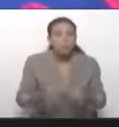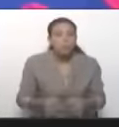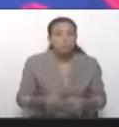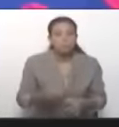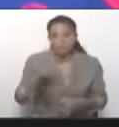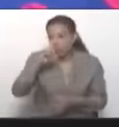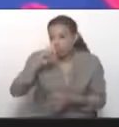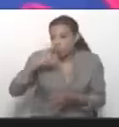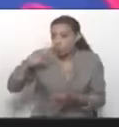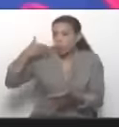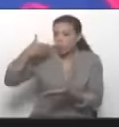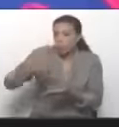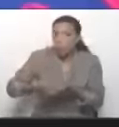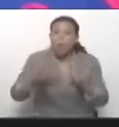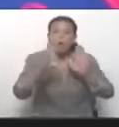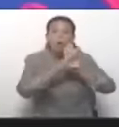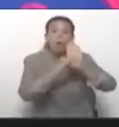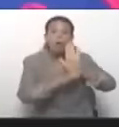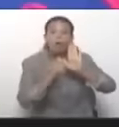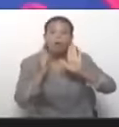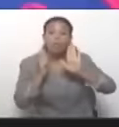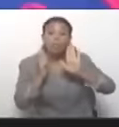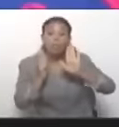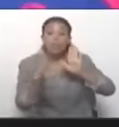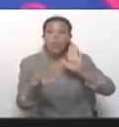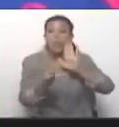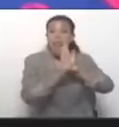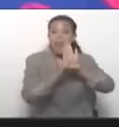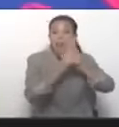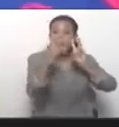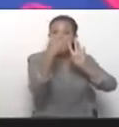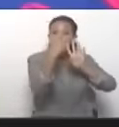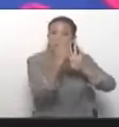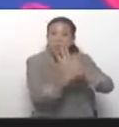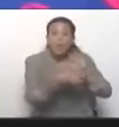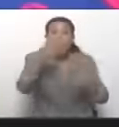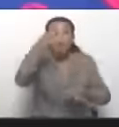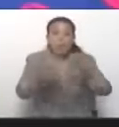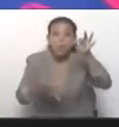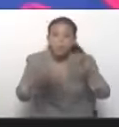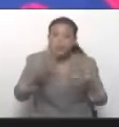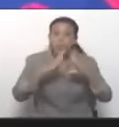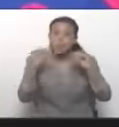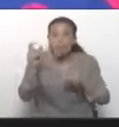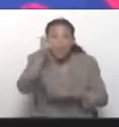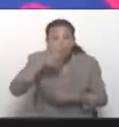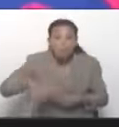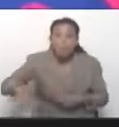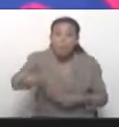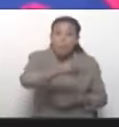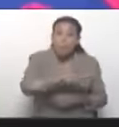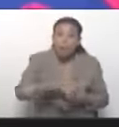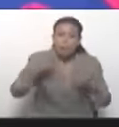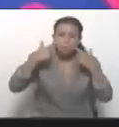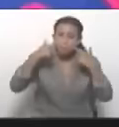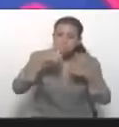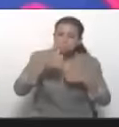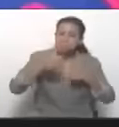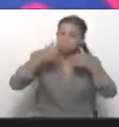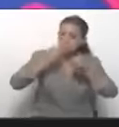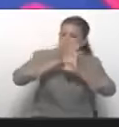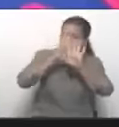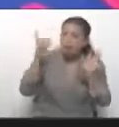hemos defendido. Con la constitución, con las leyes, con la justicia y con el pueblo bien informado,